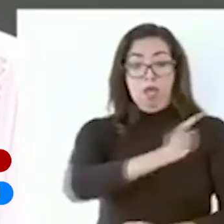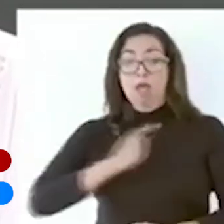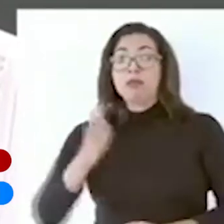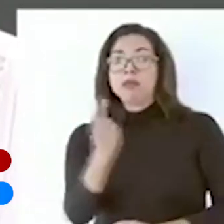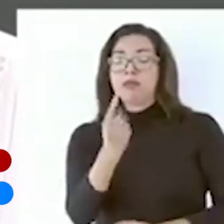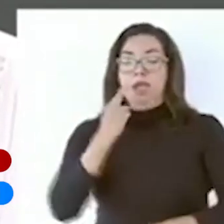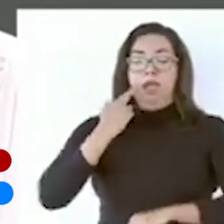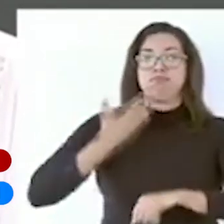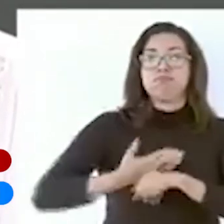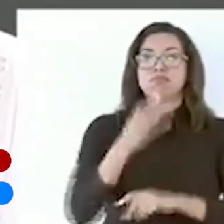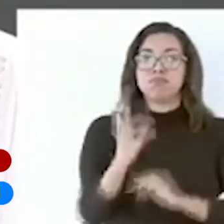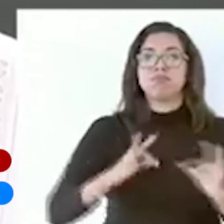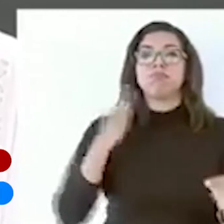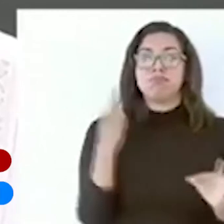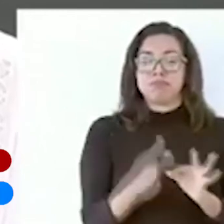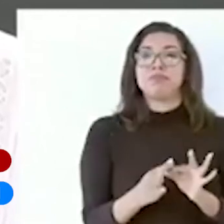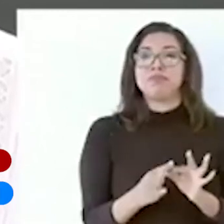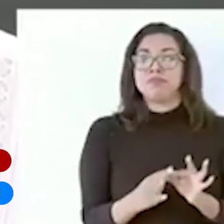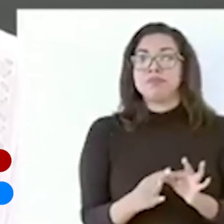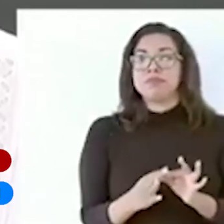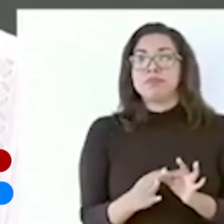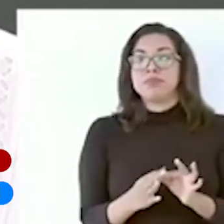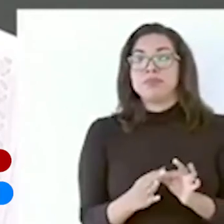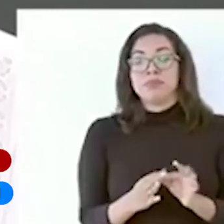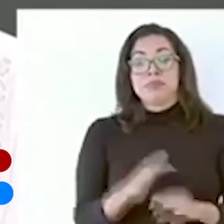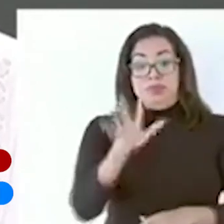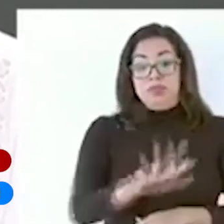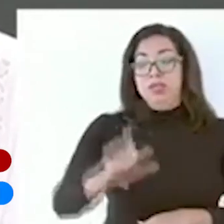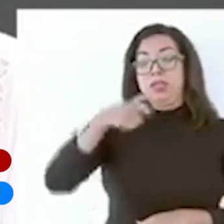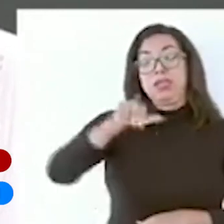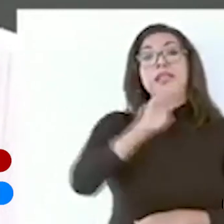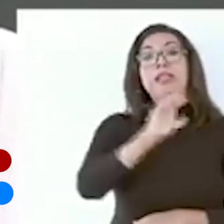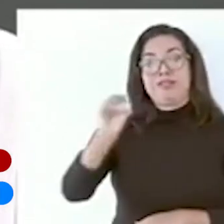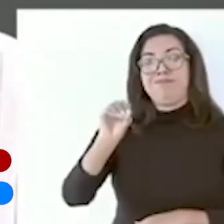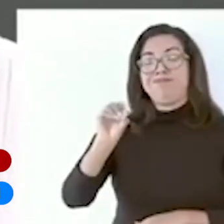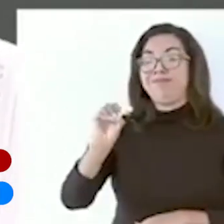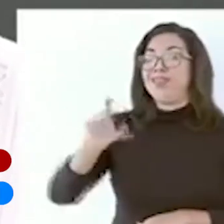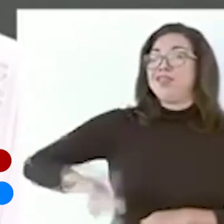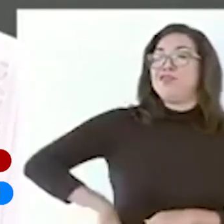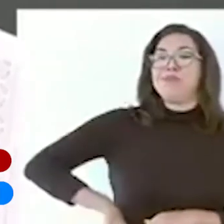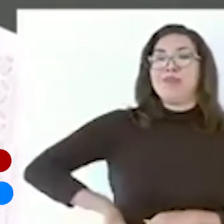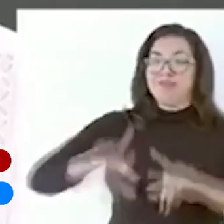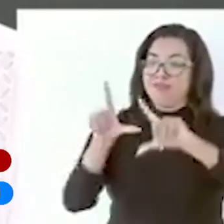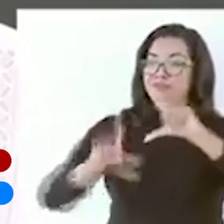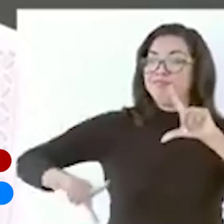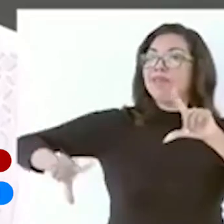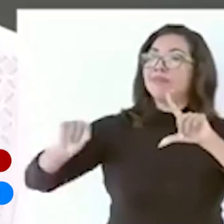el gobierno de Quintana Roo y el gobierno de México son y seguirán siendo de confianza mutua,